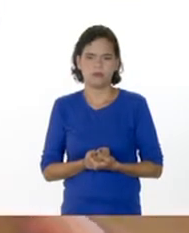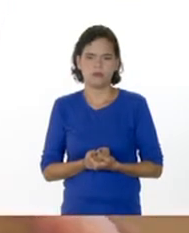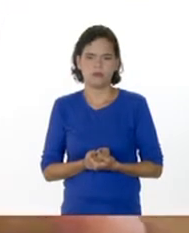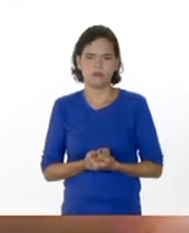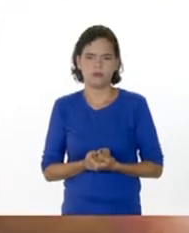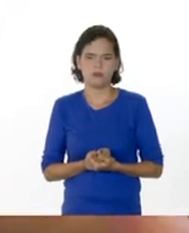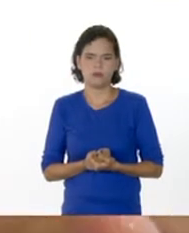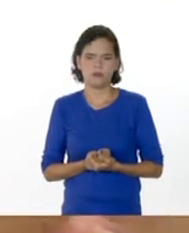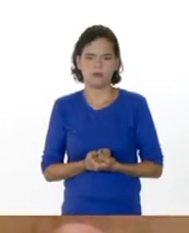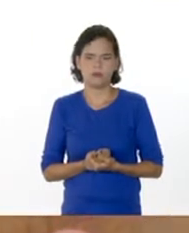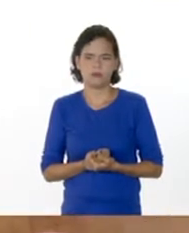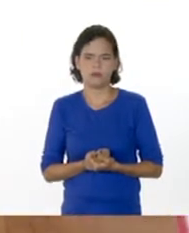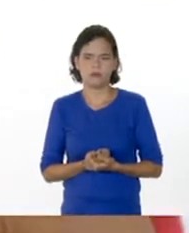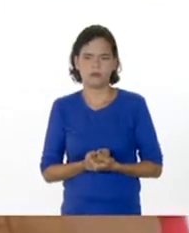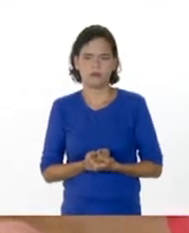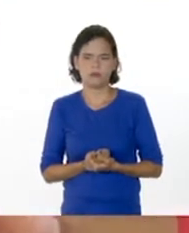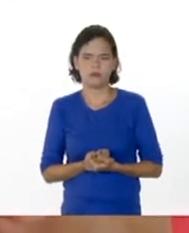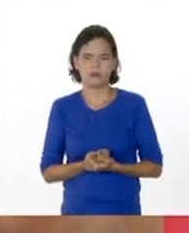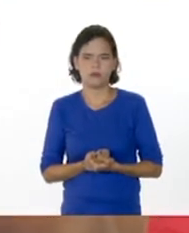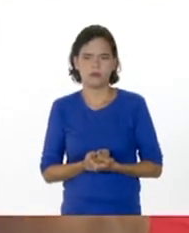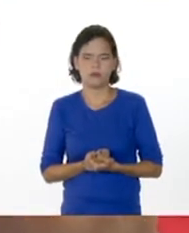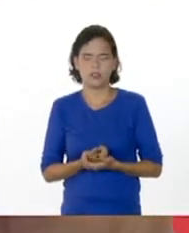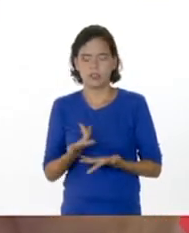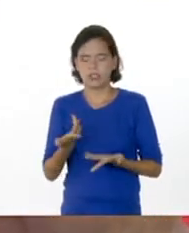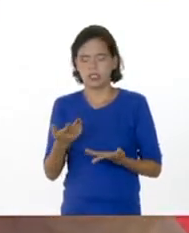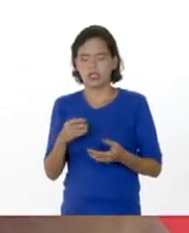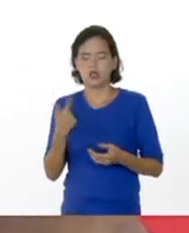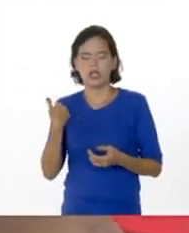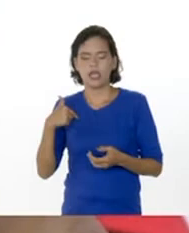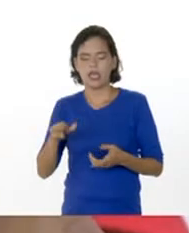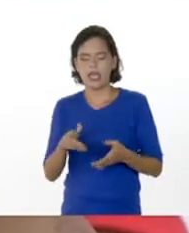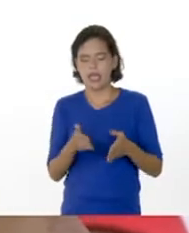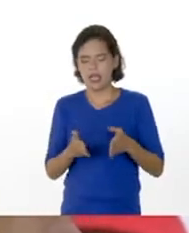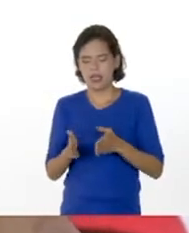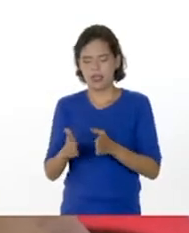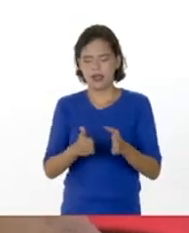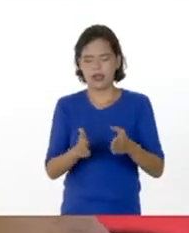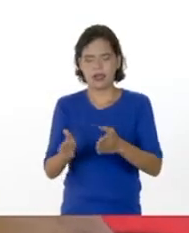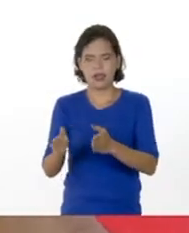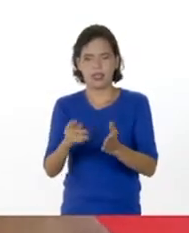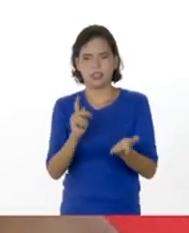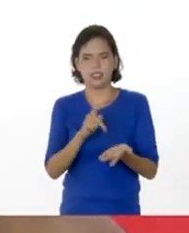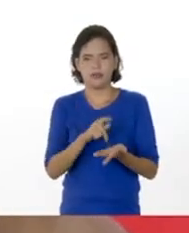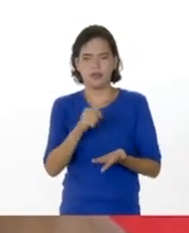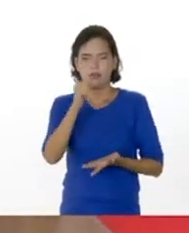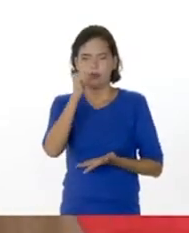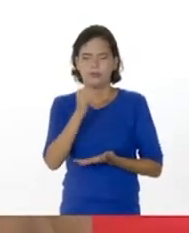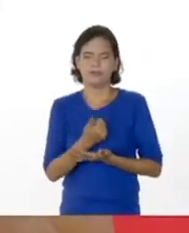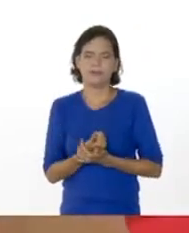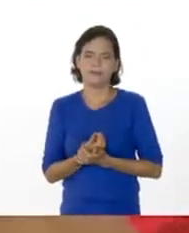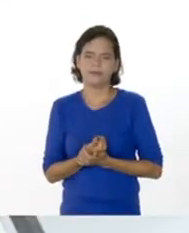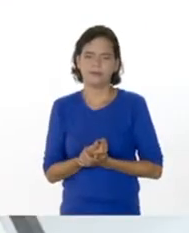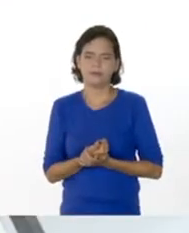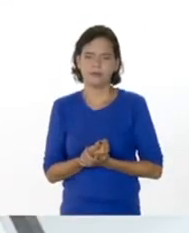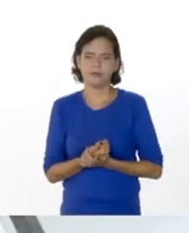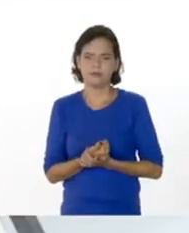Y acá tengo entonces lo que es el canal que lleva entonces el agua.